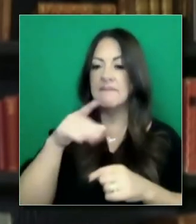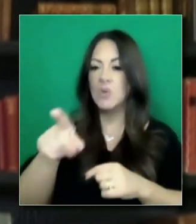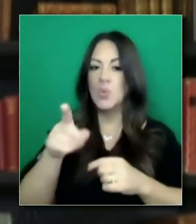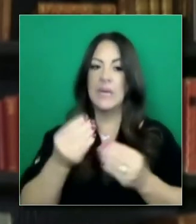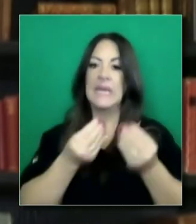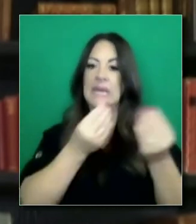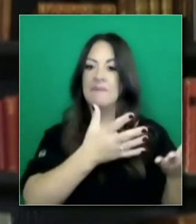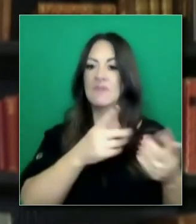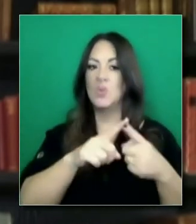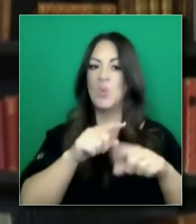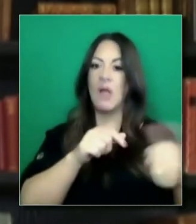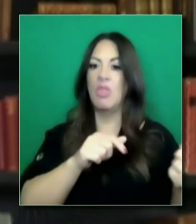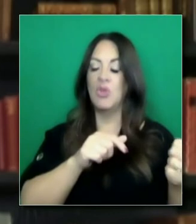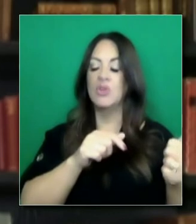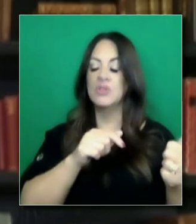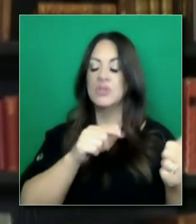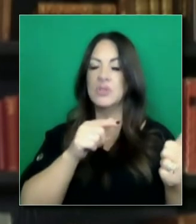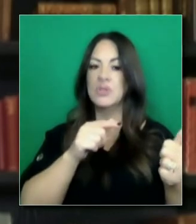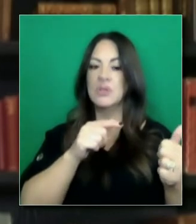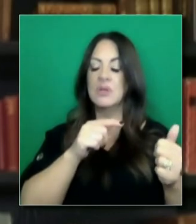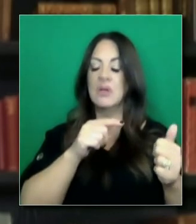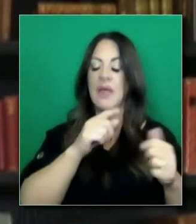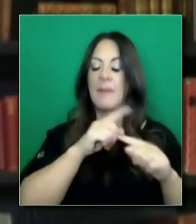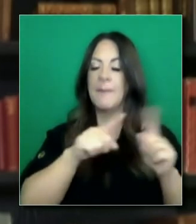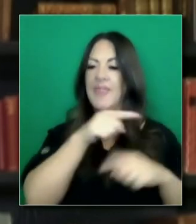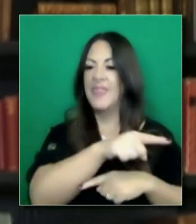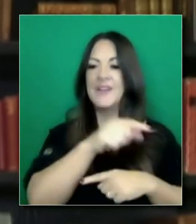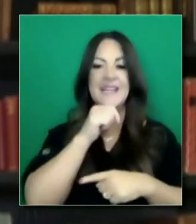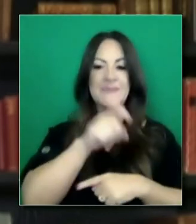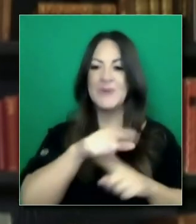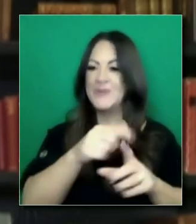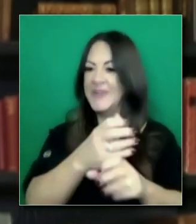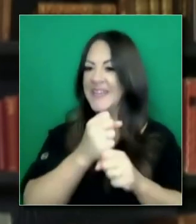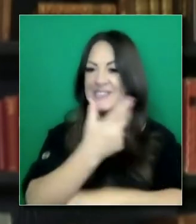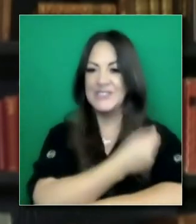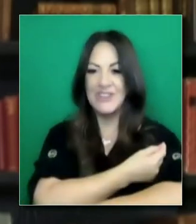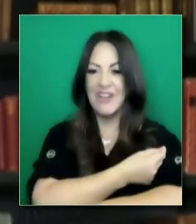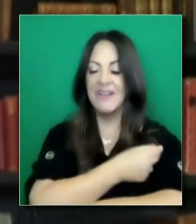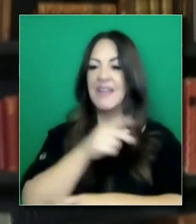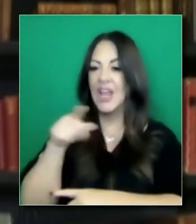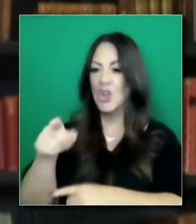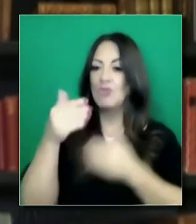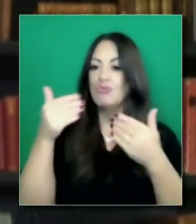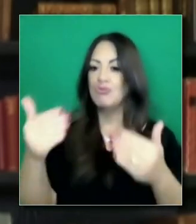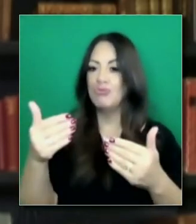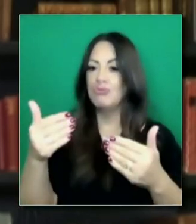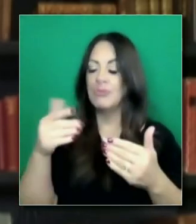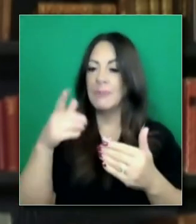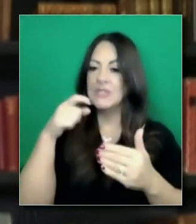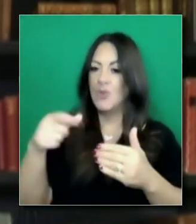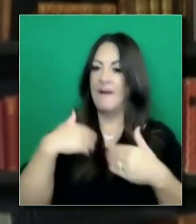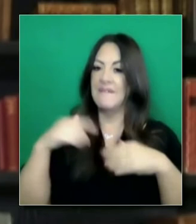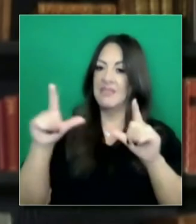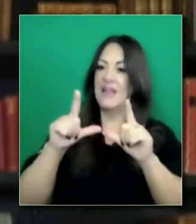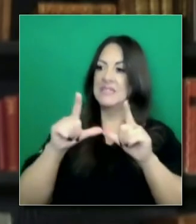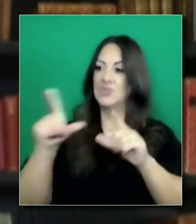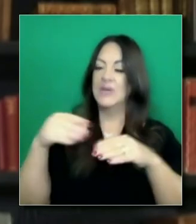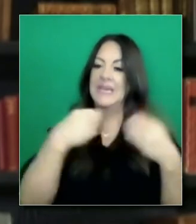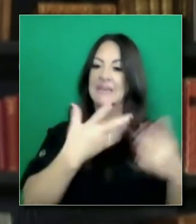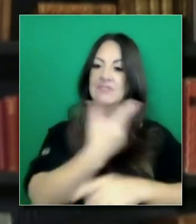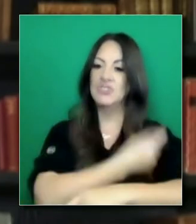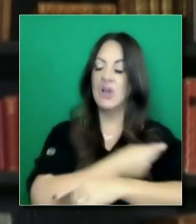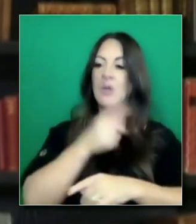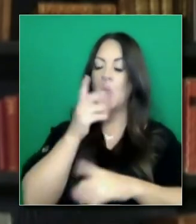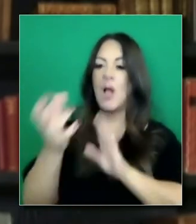solamente su licencia, pero seremos muy agresivos en cuanto a subrayar el impacto de reputación que tendrá